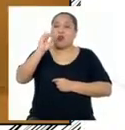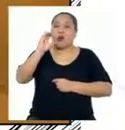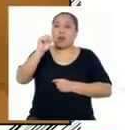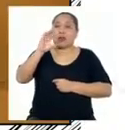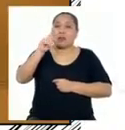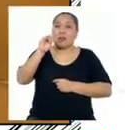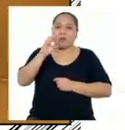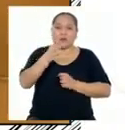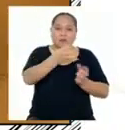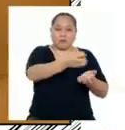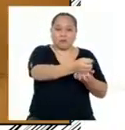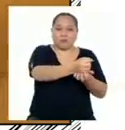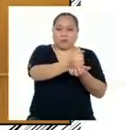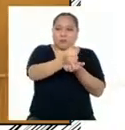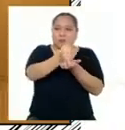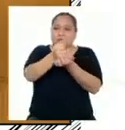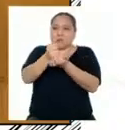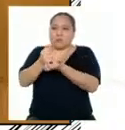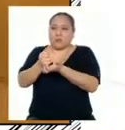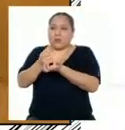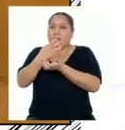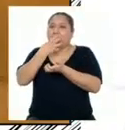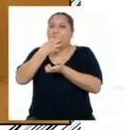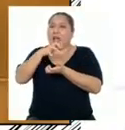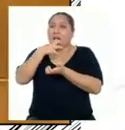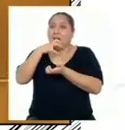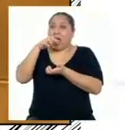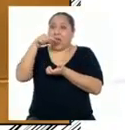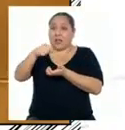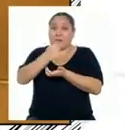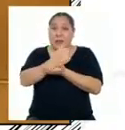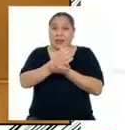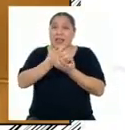Luego son transportados a la celda caliente del reactor